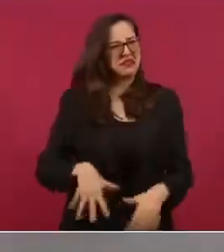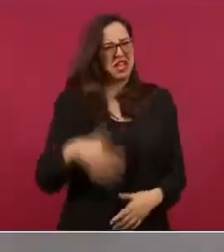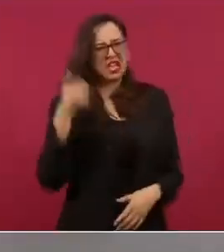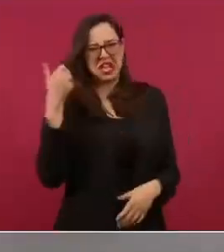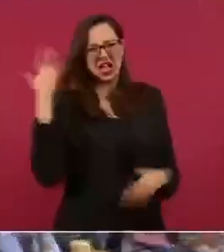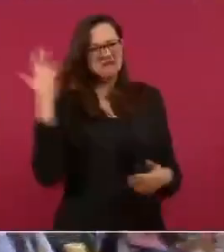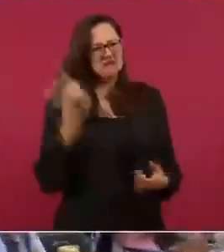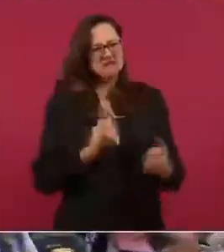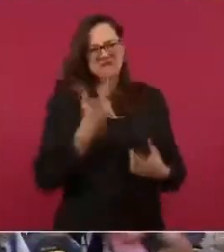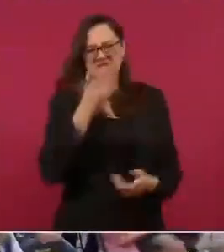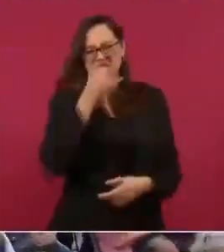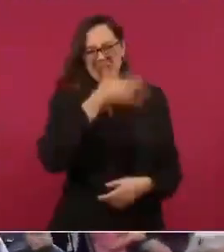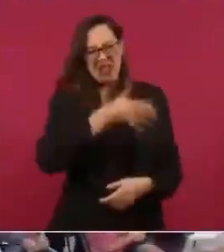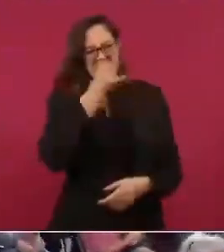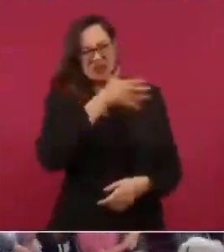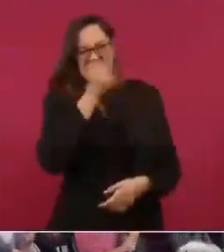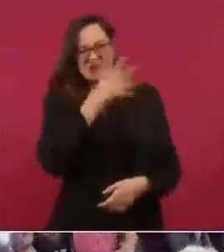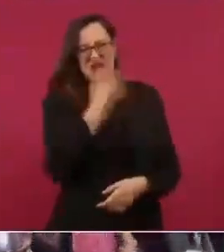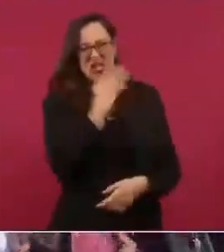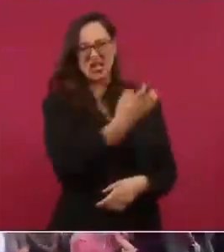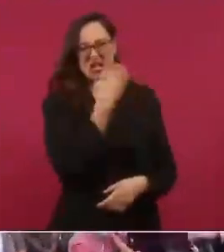nunca más